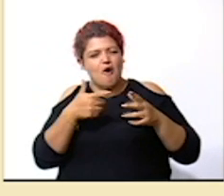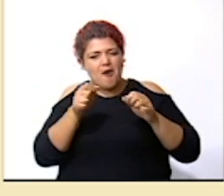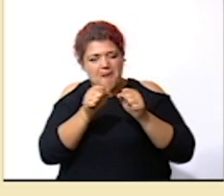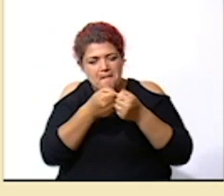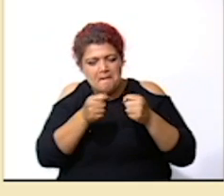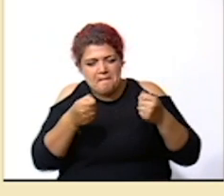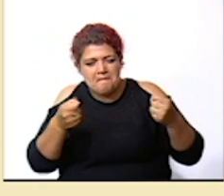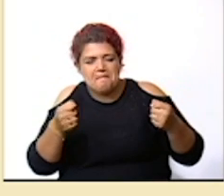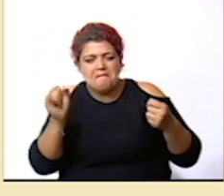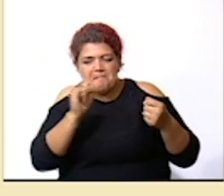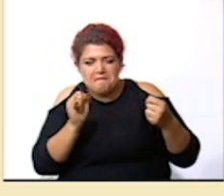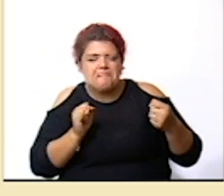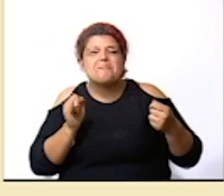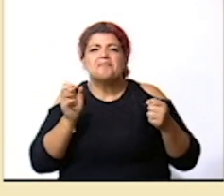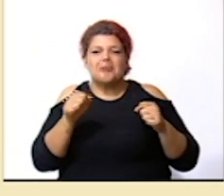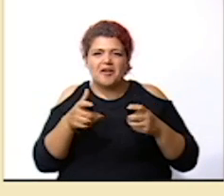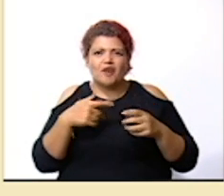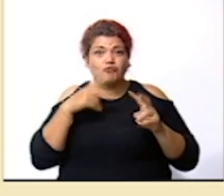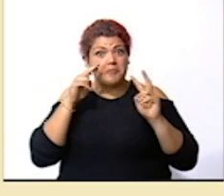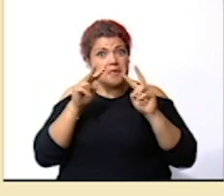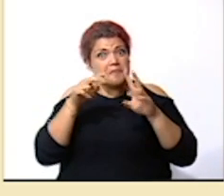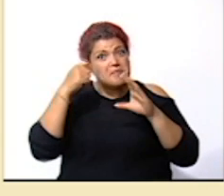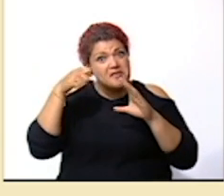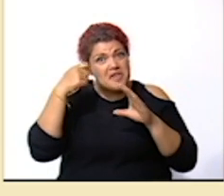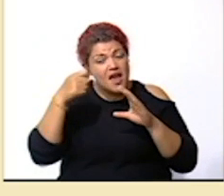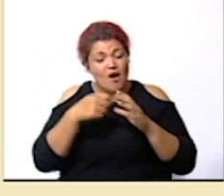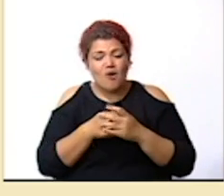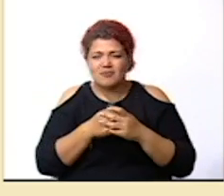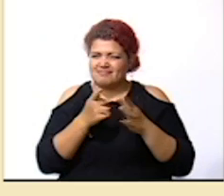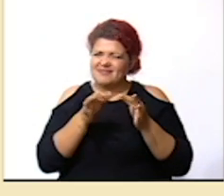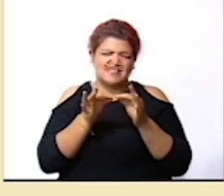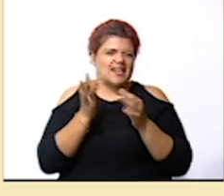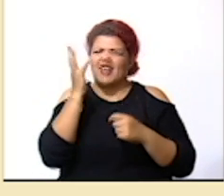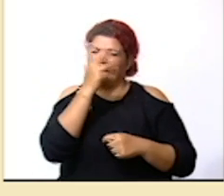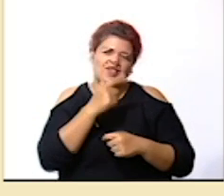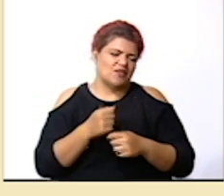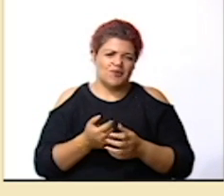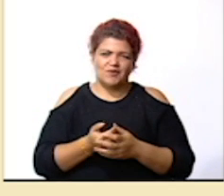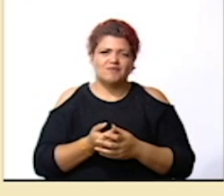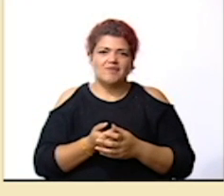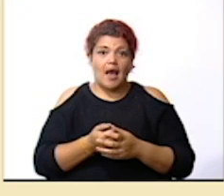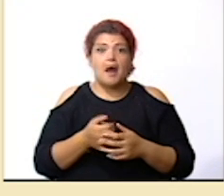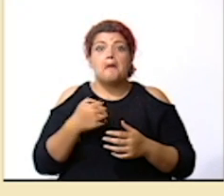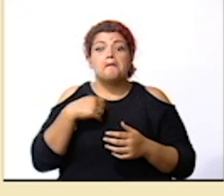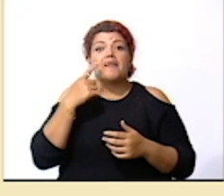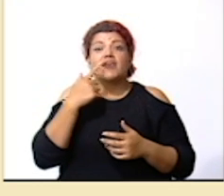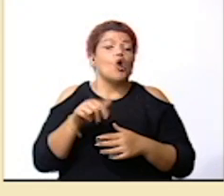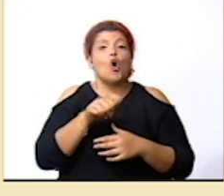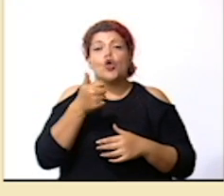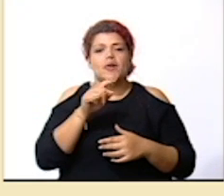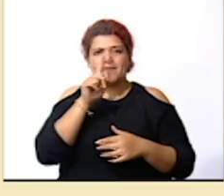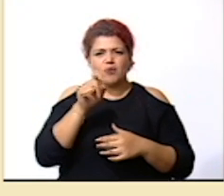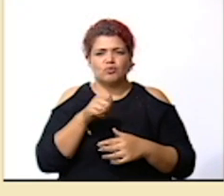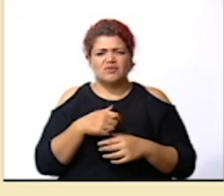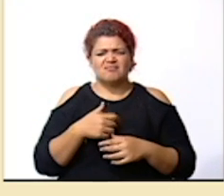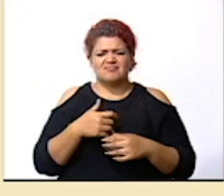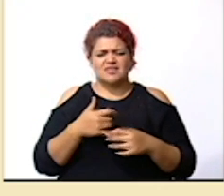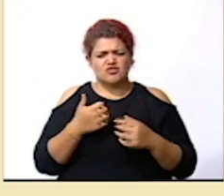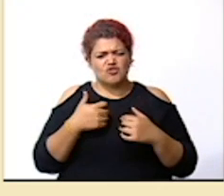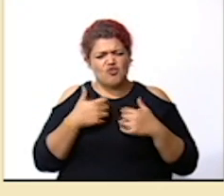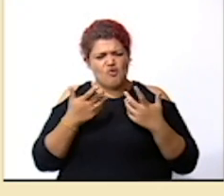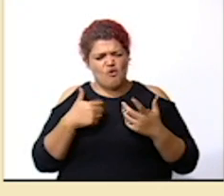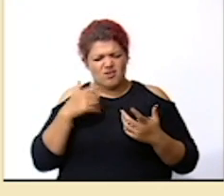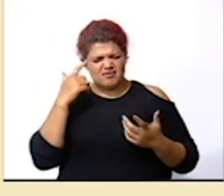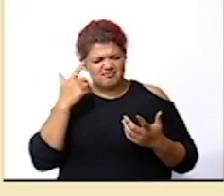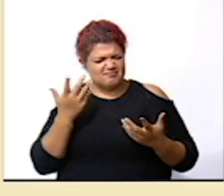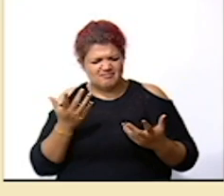mapa el que ustedes vean esos videos es sumamente lindo vamos con la otra pregunta, ¿qué experimenté?